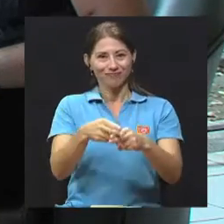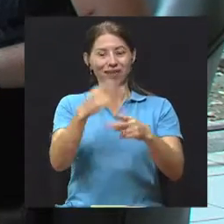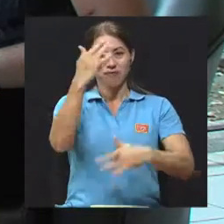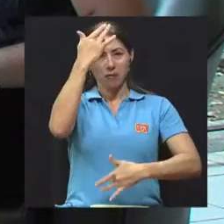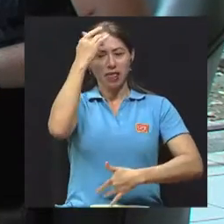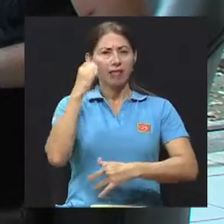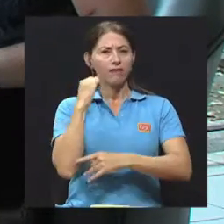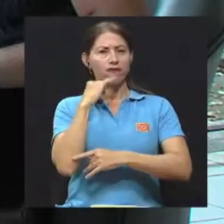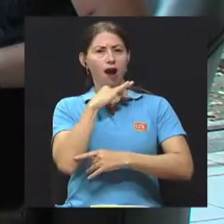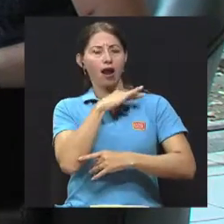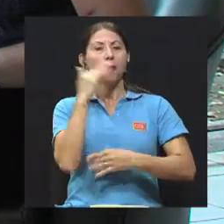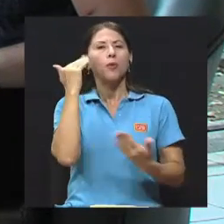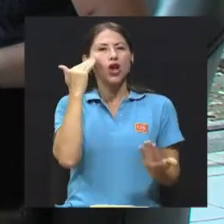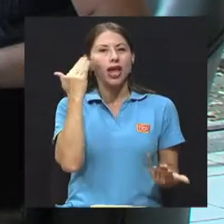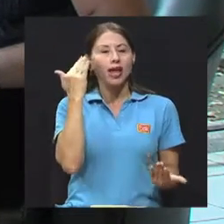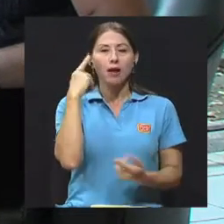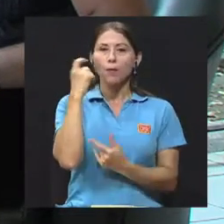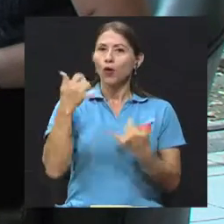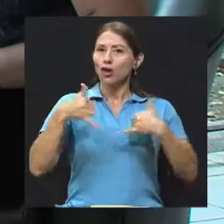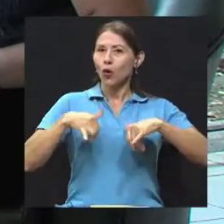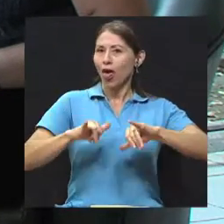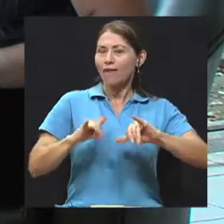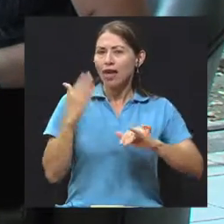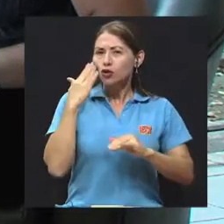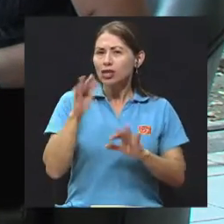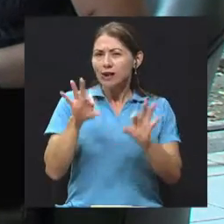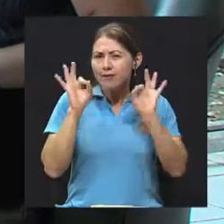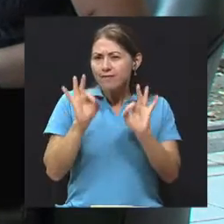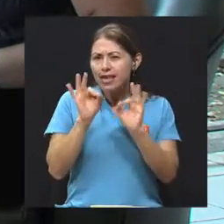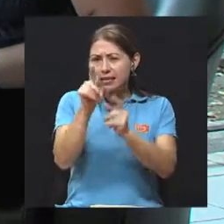de cierta manera bien, ¿verdad?